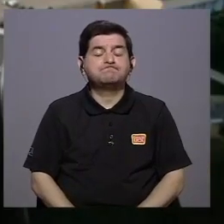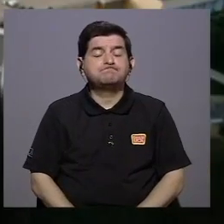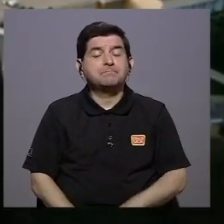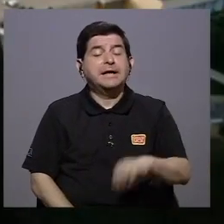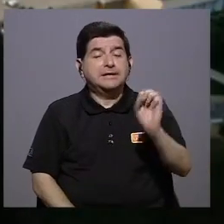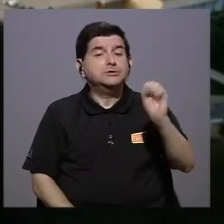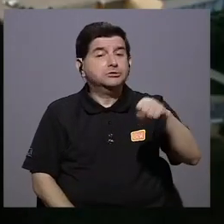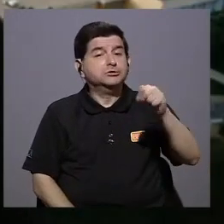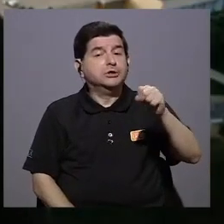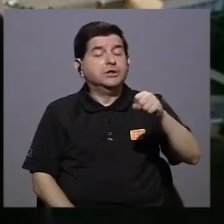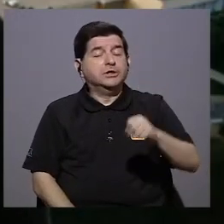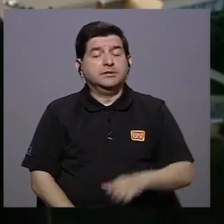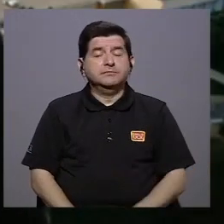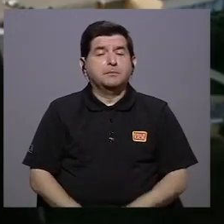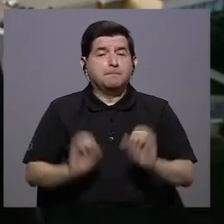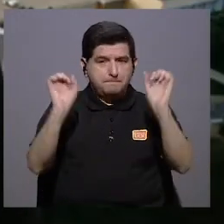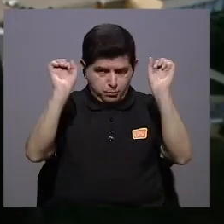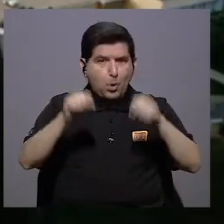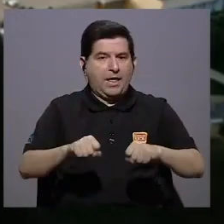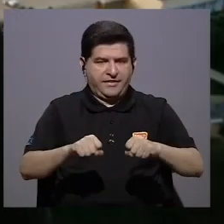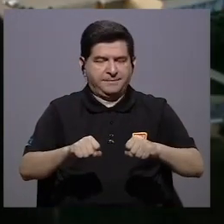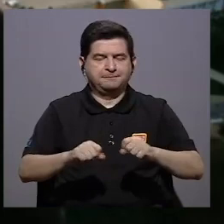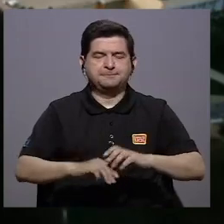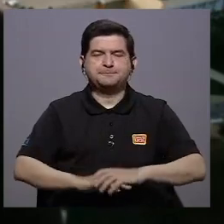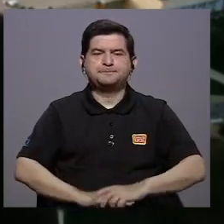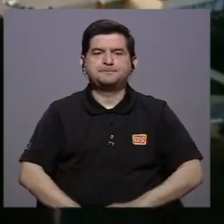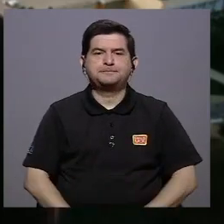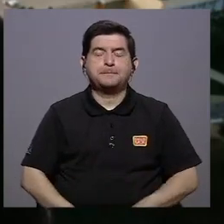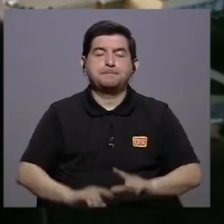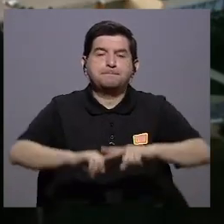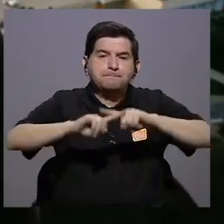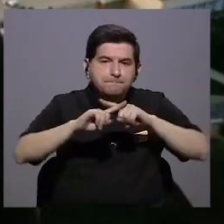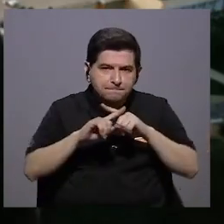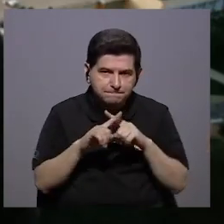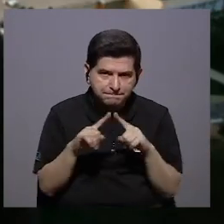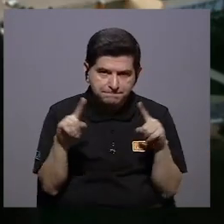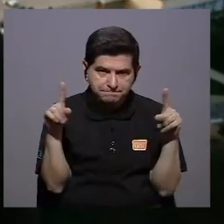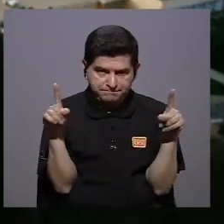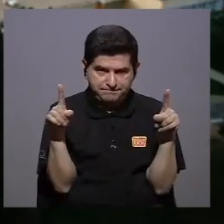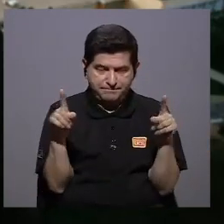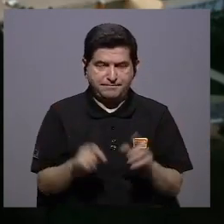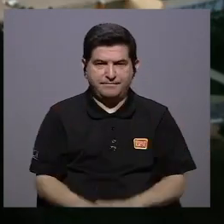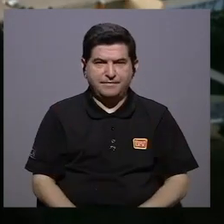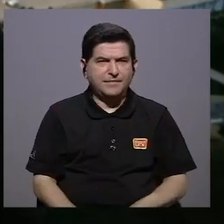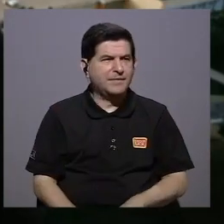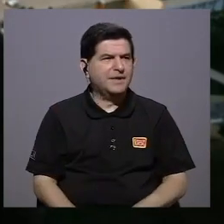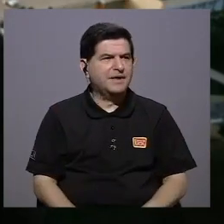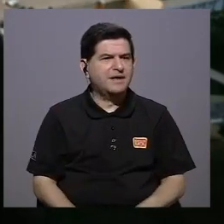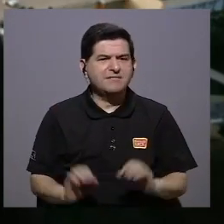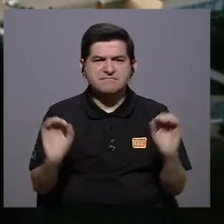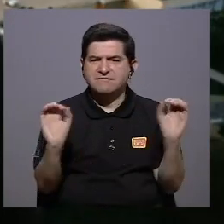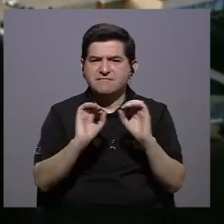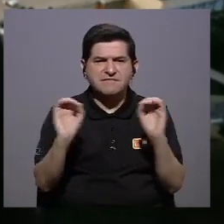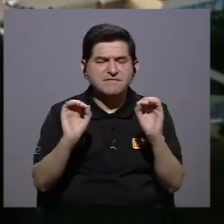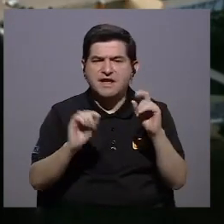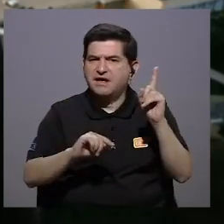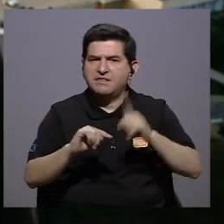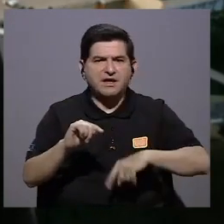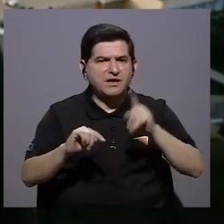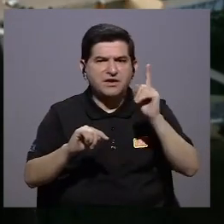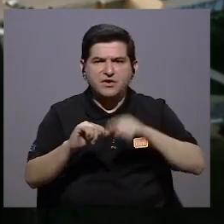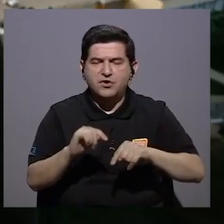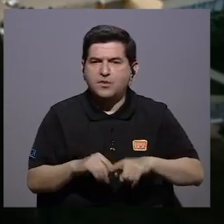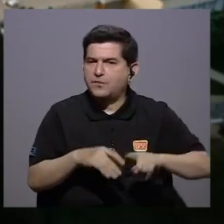Sin duda puede tener una afectación. Pero no es nada que no